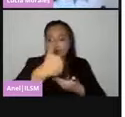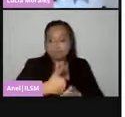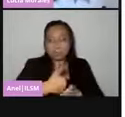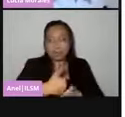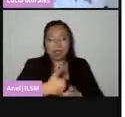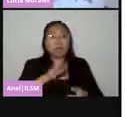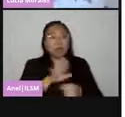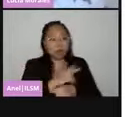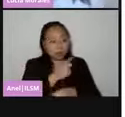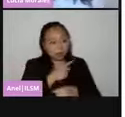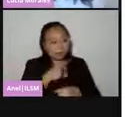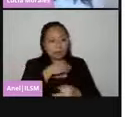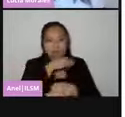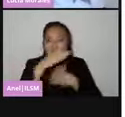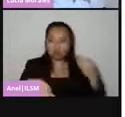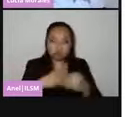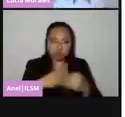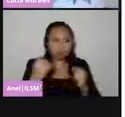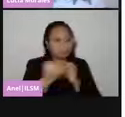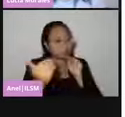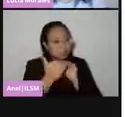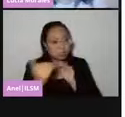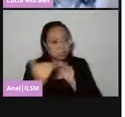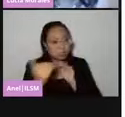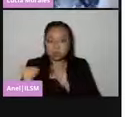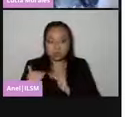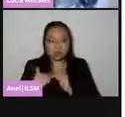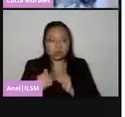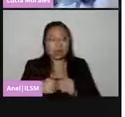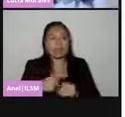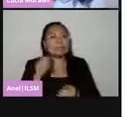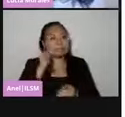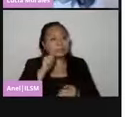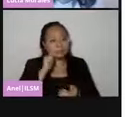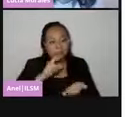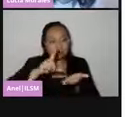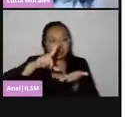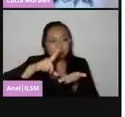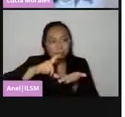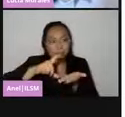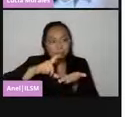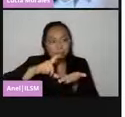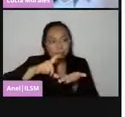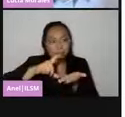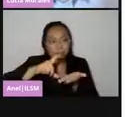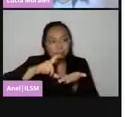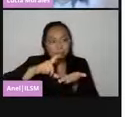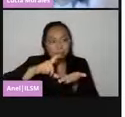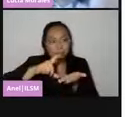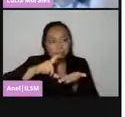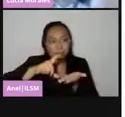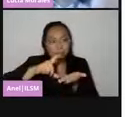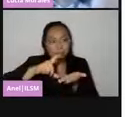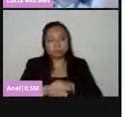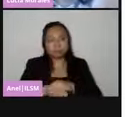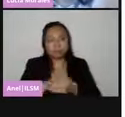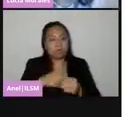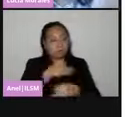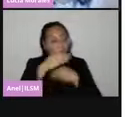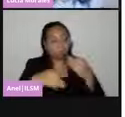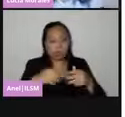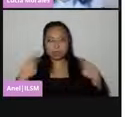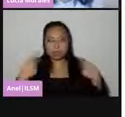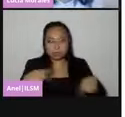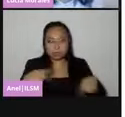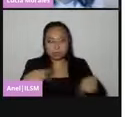sanitaria. A las y los electores se les aplicará gel antibacterial a la entrada de las casillas. Las y los electores podrán